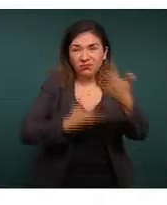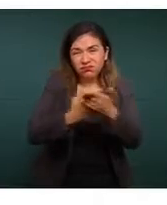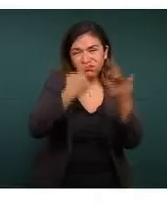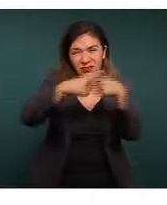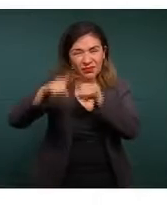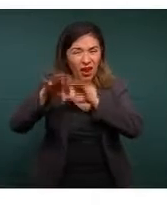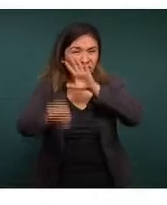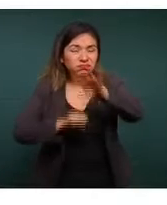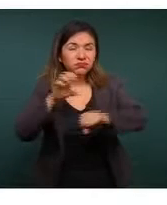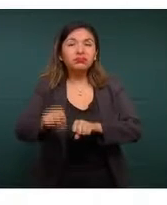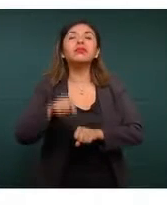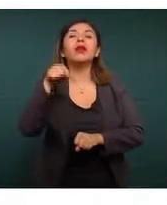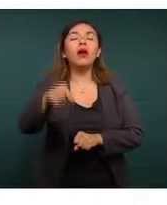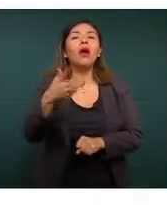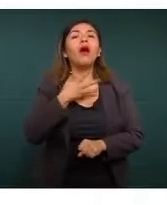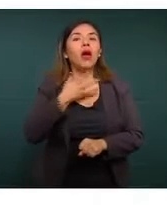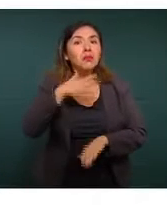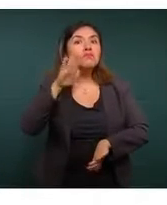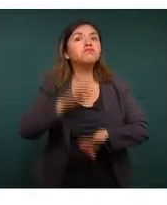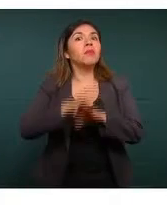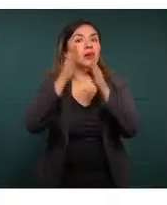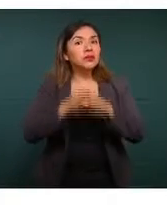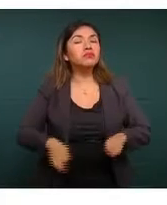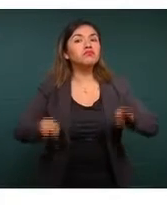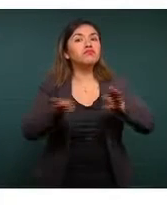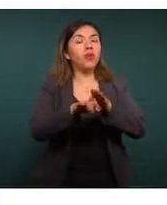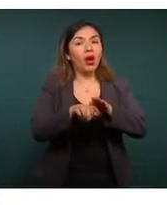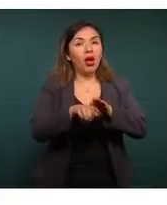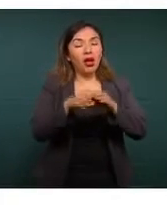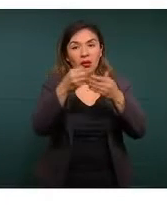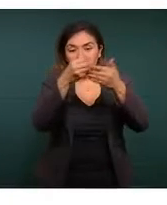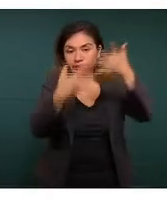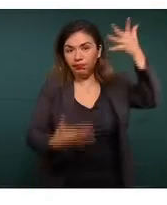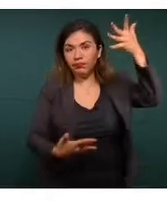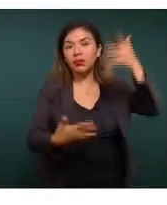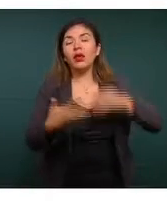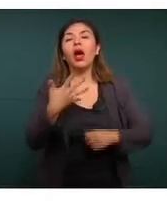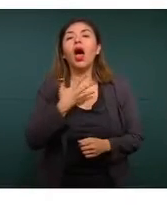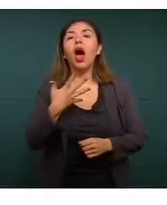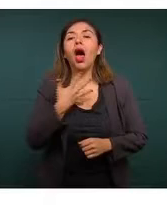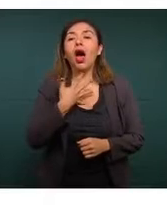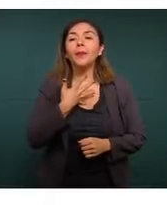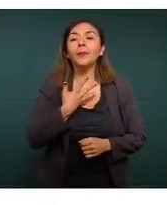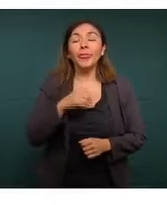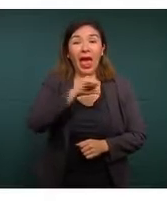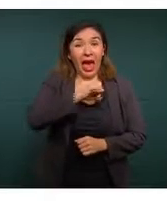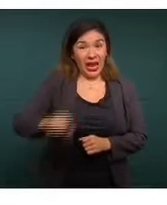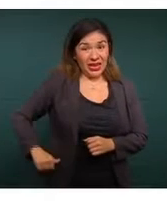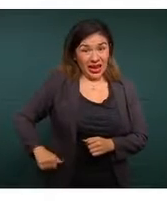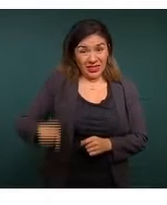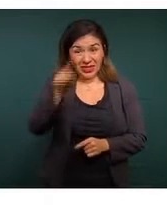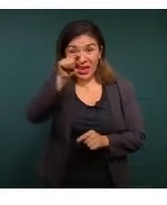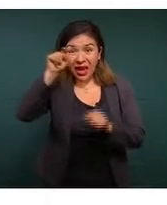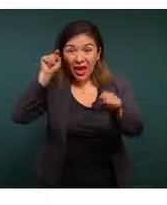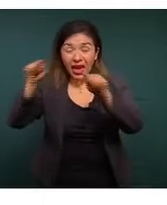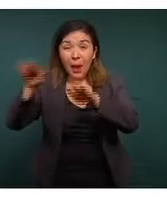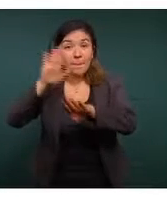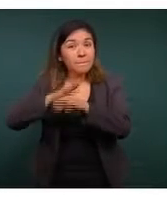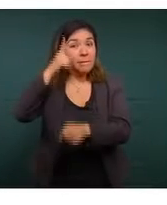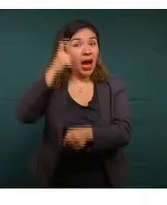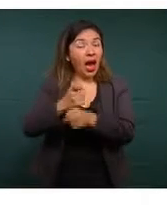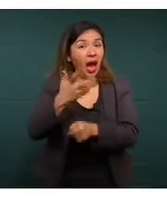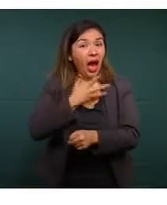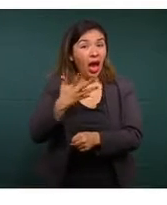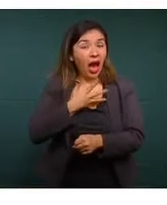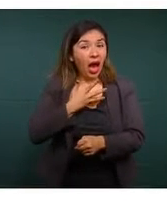delincuencial, tiene un despliegue importante. Tiene en estas alcaldías, que es donde más se